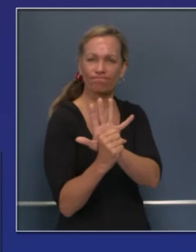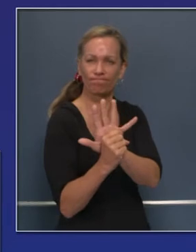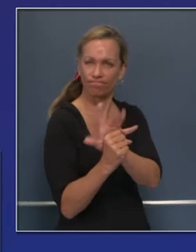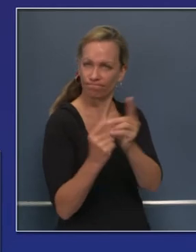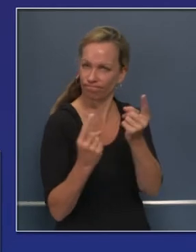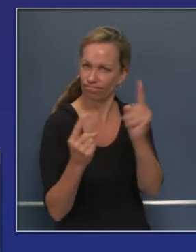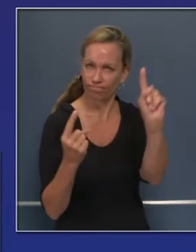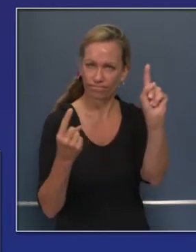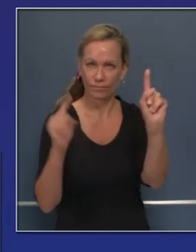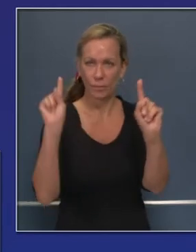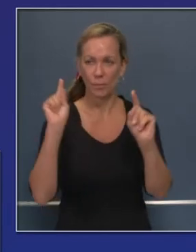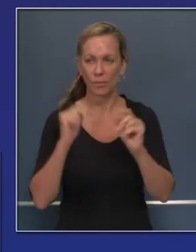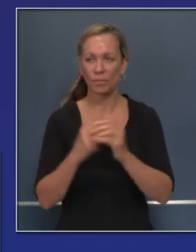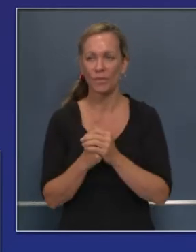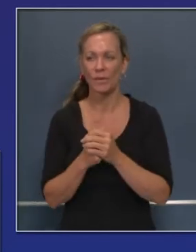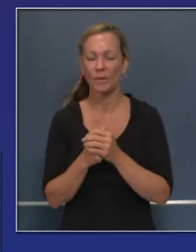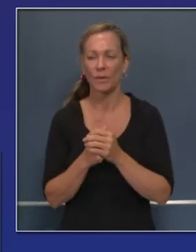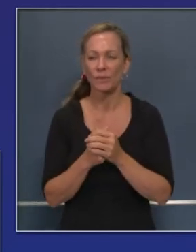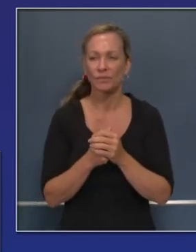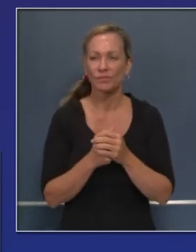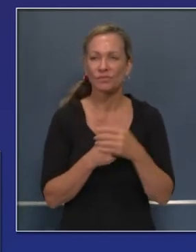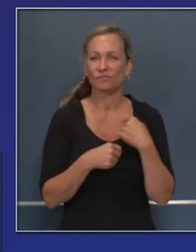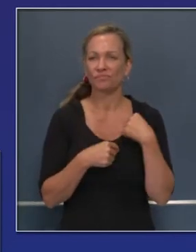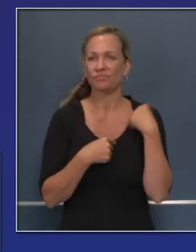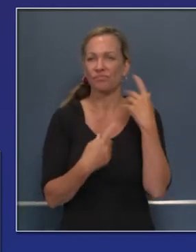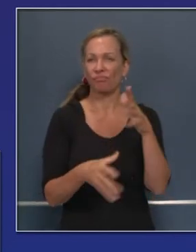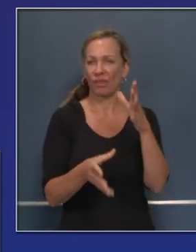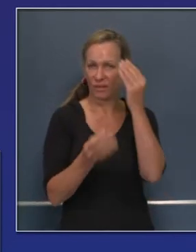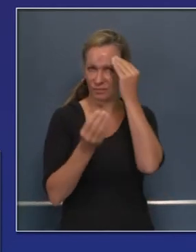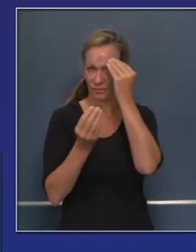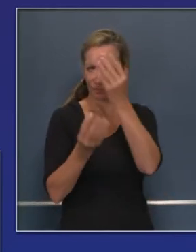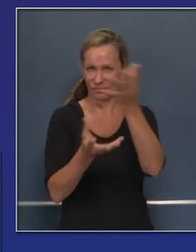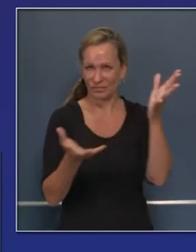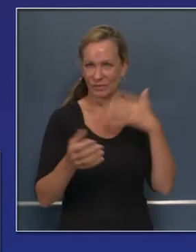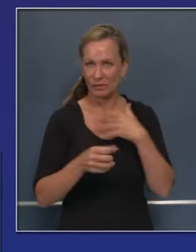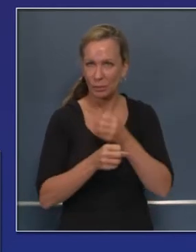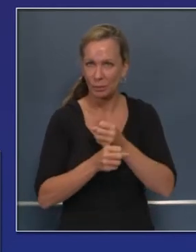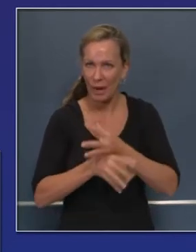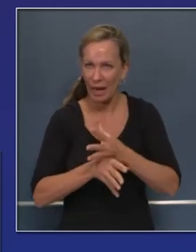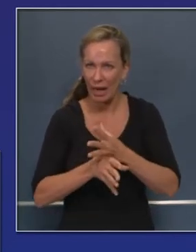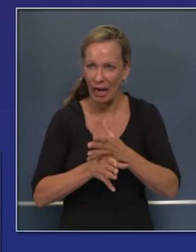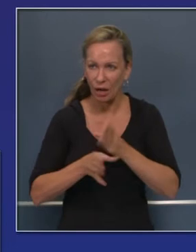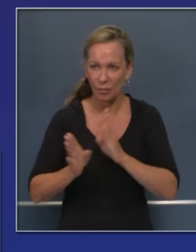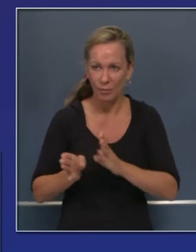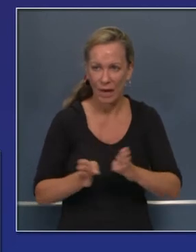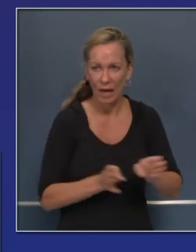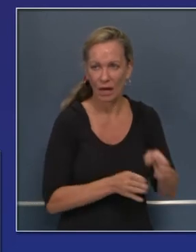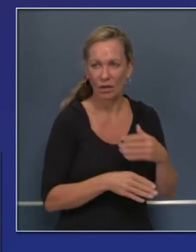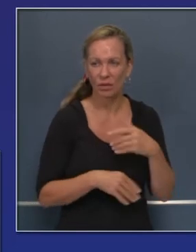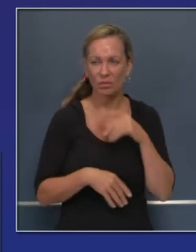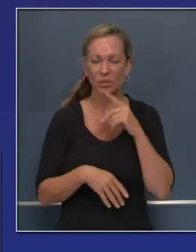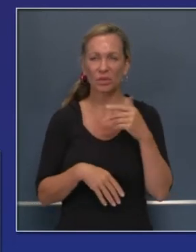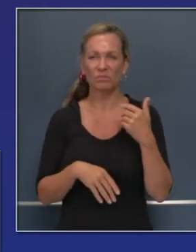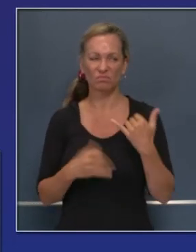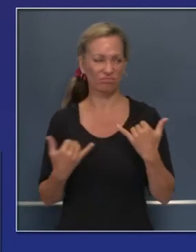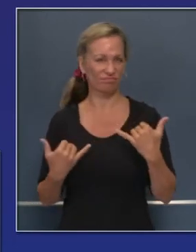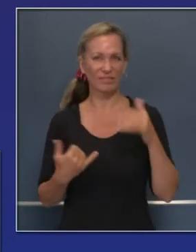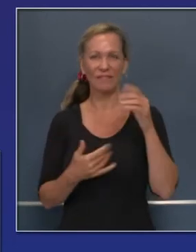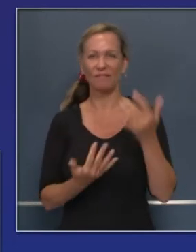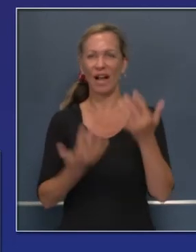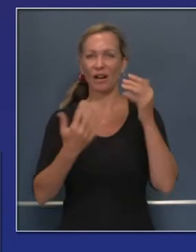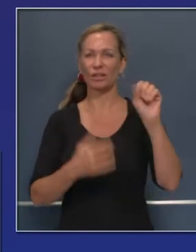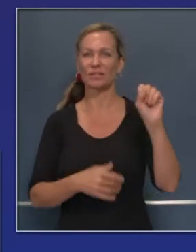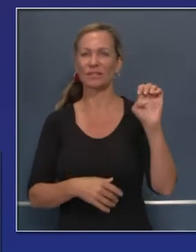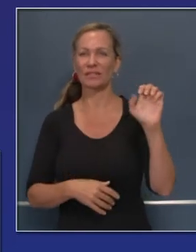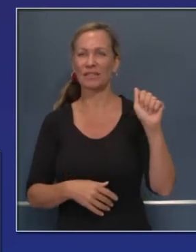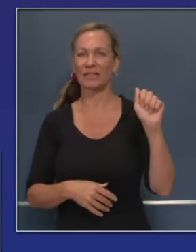de estas estrategias unos cuantos meses cuando hablamos de esta requisición adicional de 858